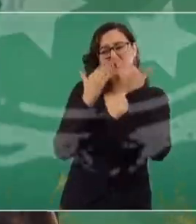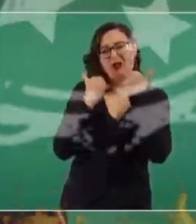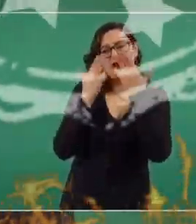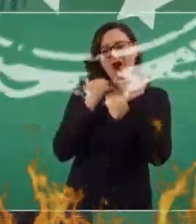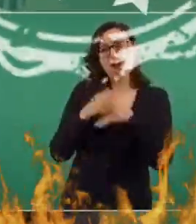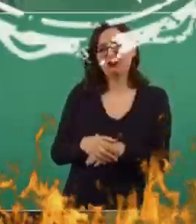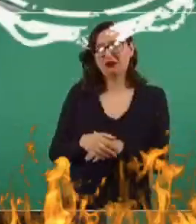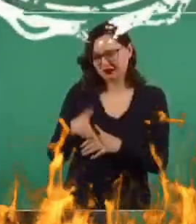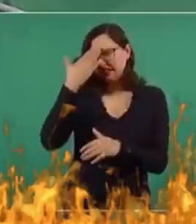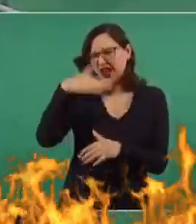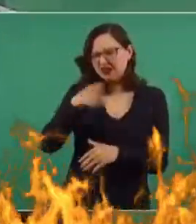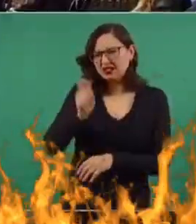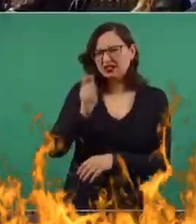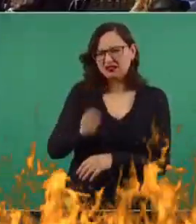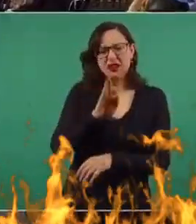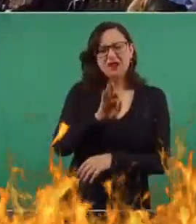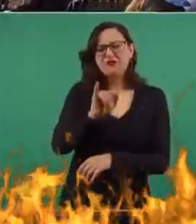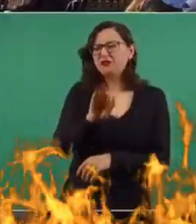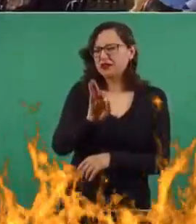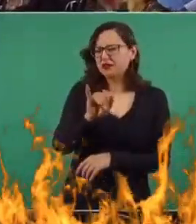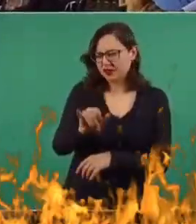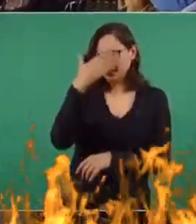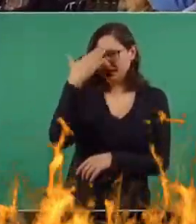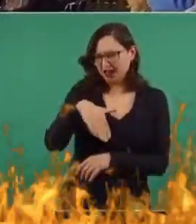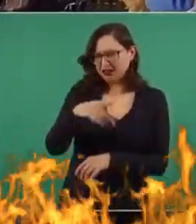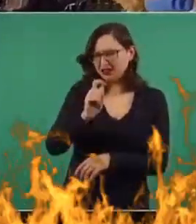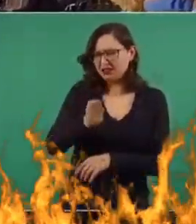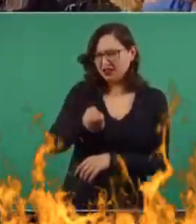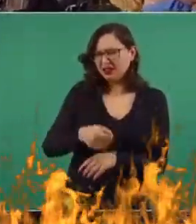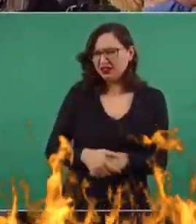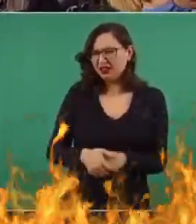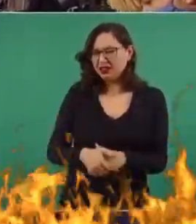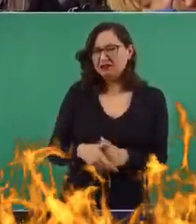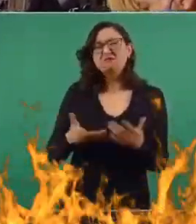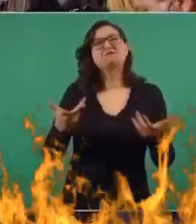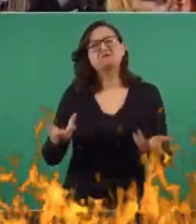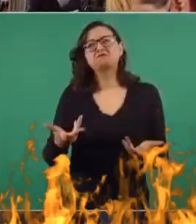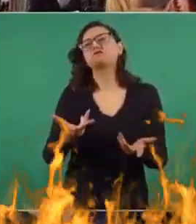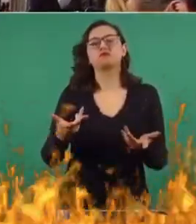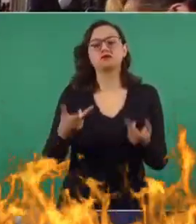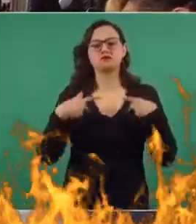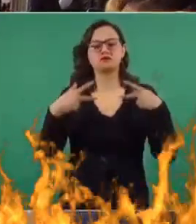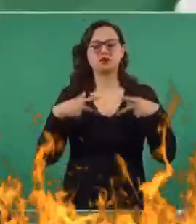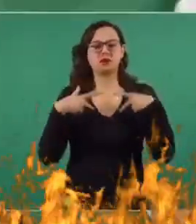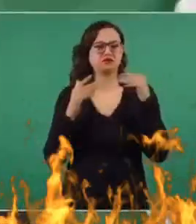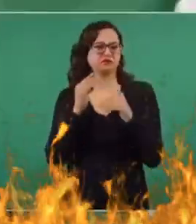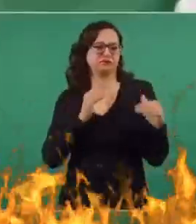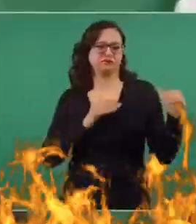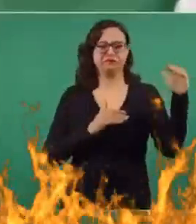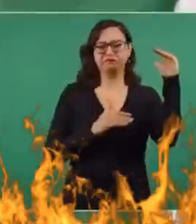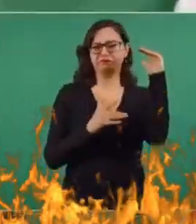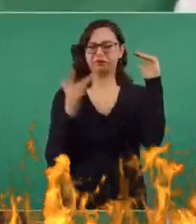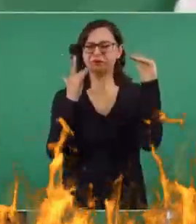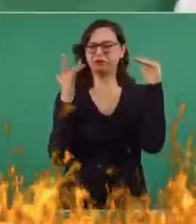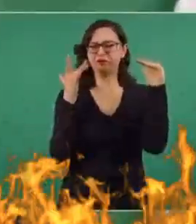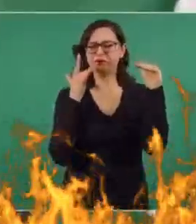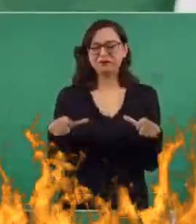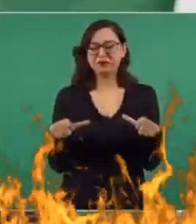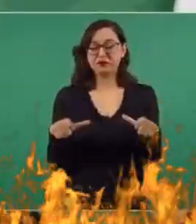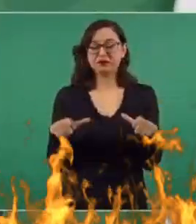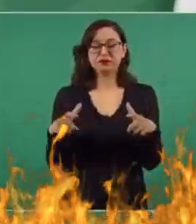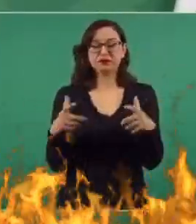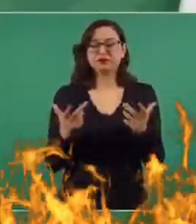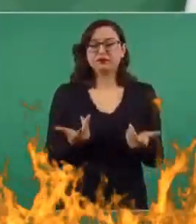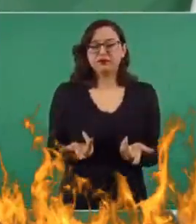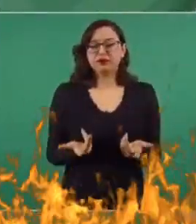El fifí es un junior, por lo general,